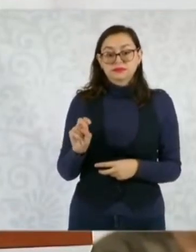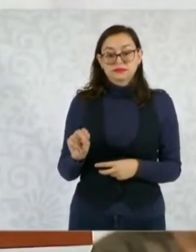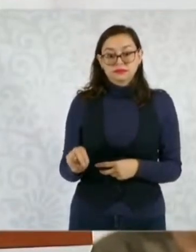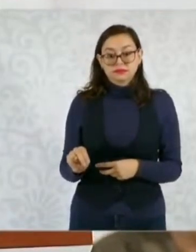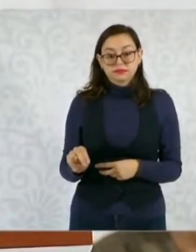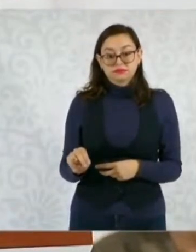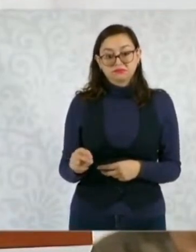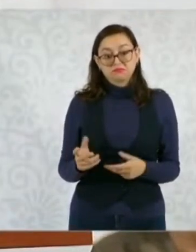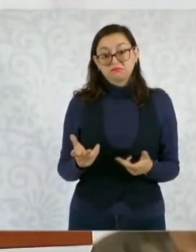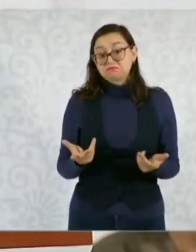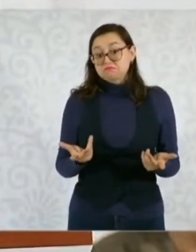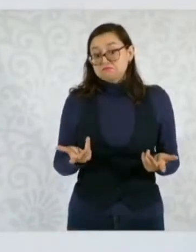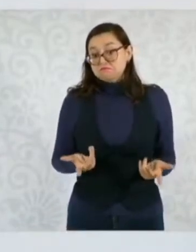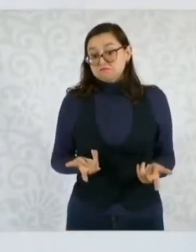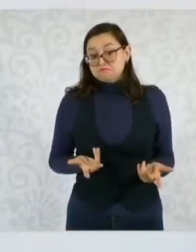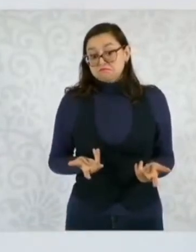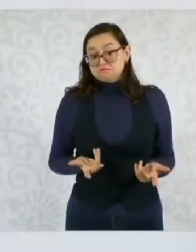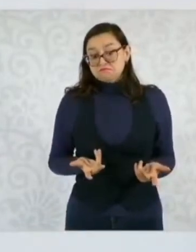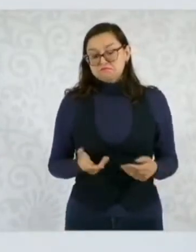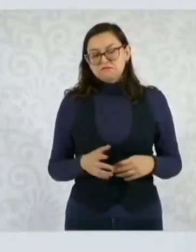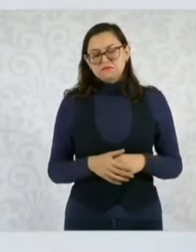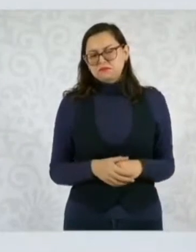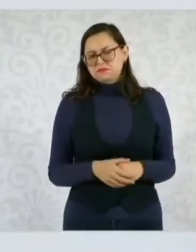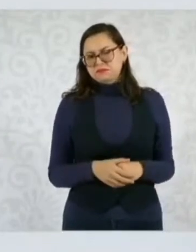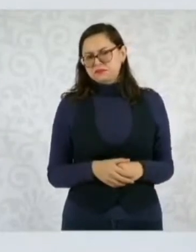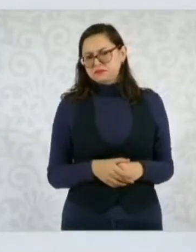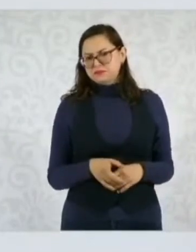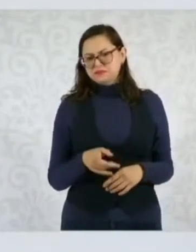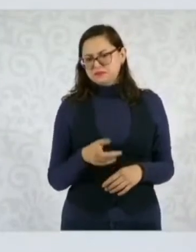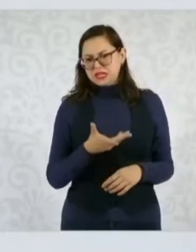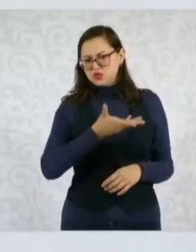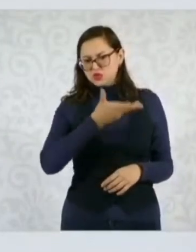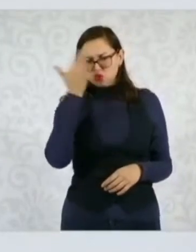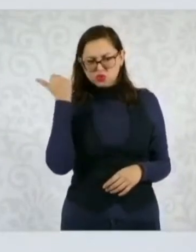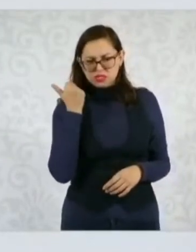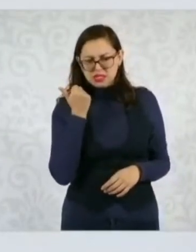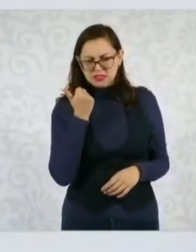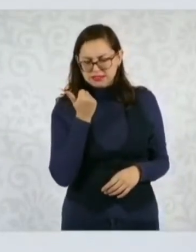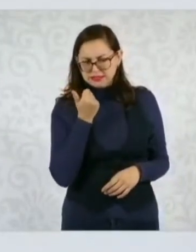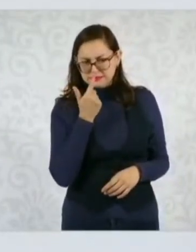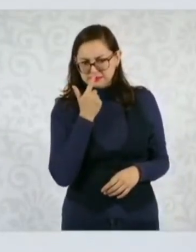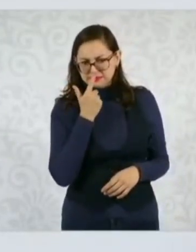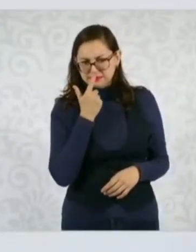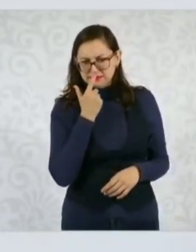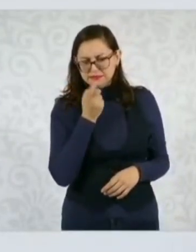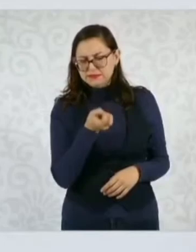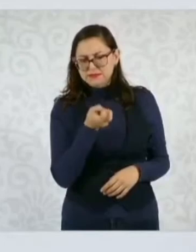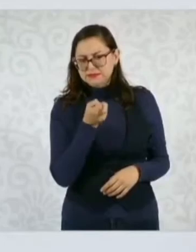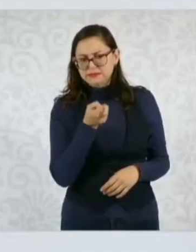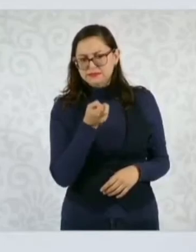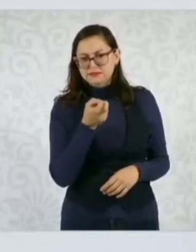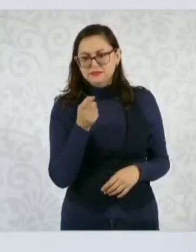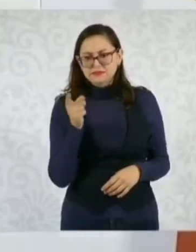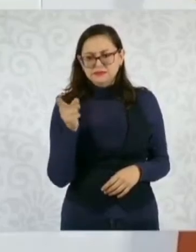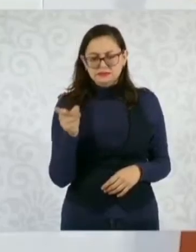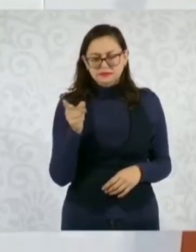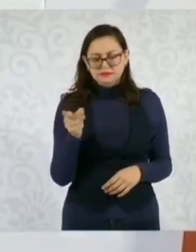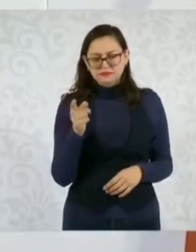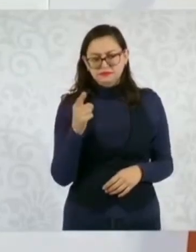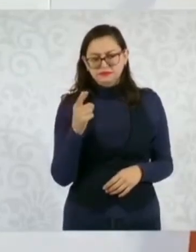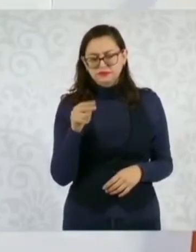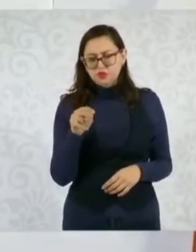No tengo la información de exactamente a qué se refería el senador Gerardo Fernández Noroña,